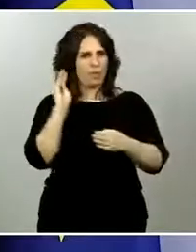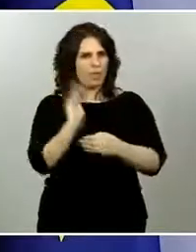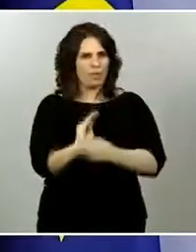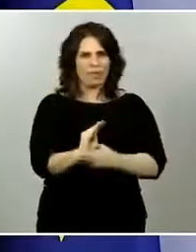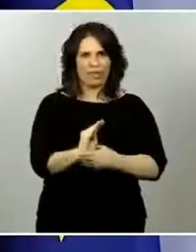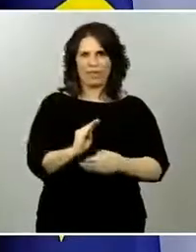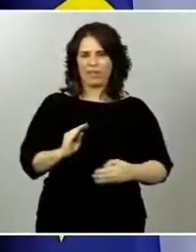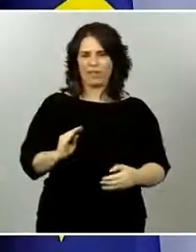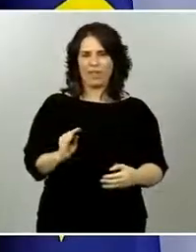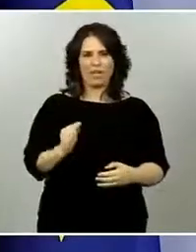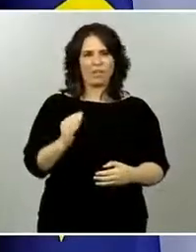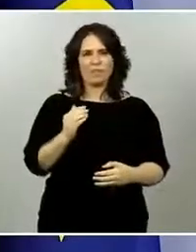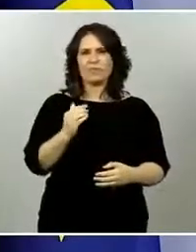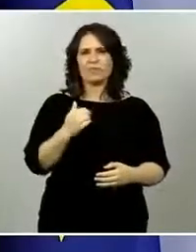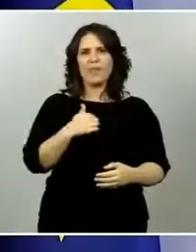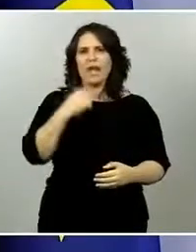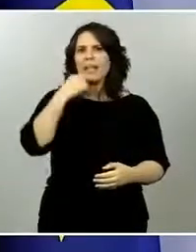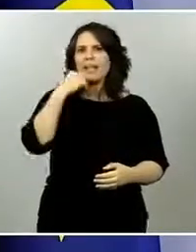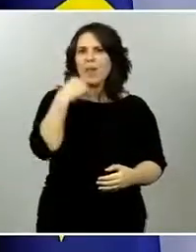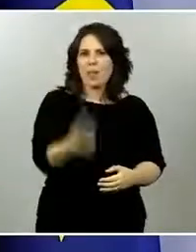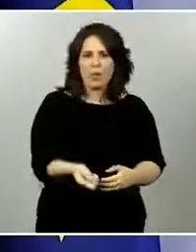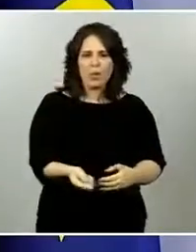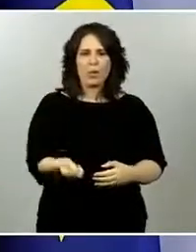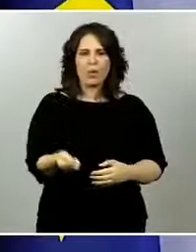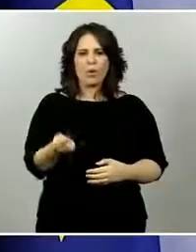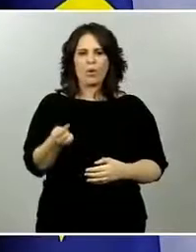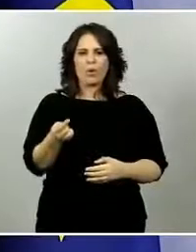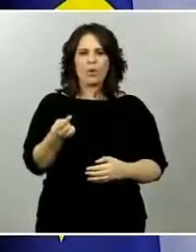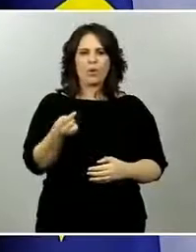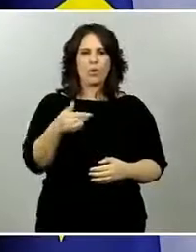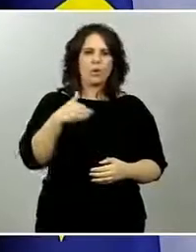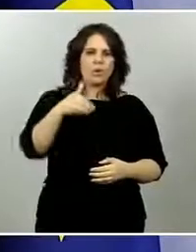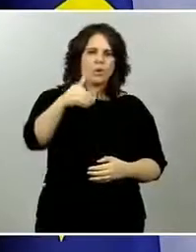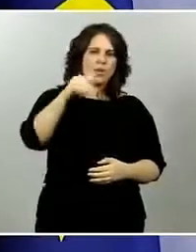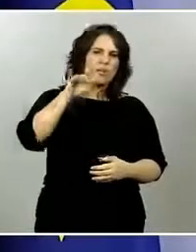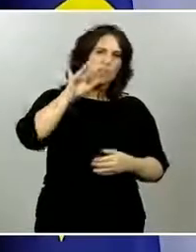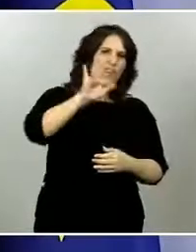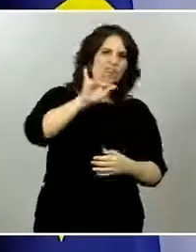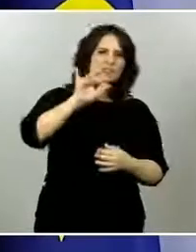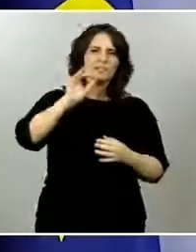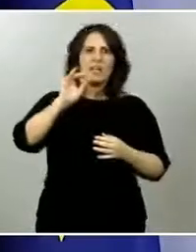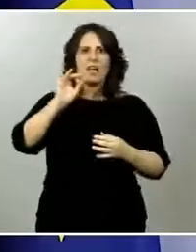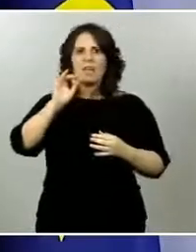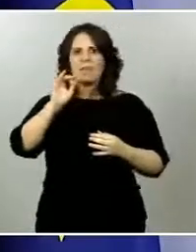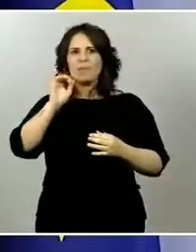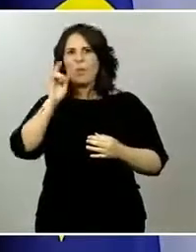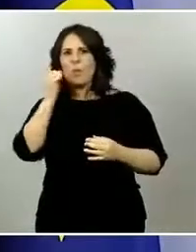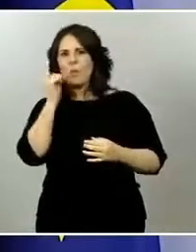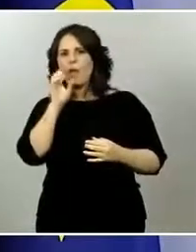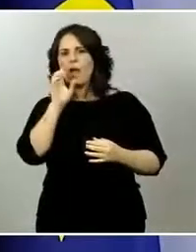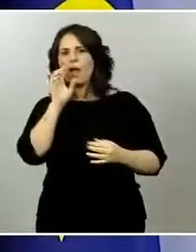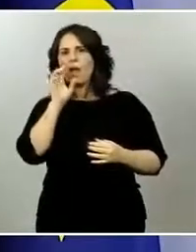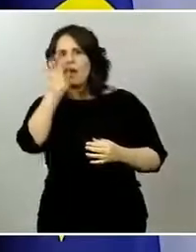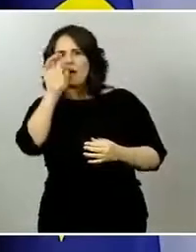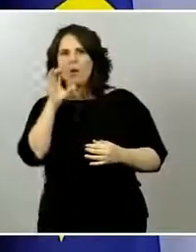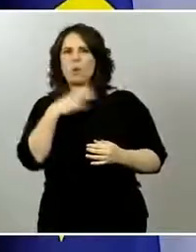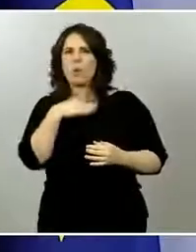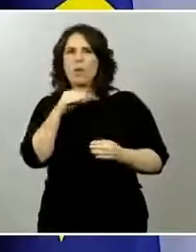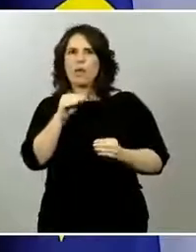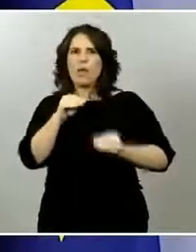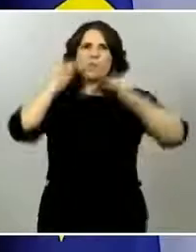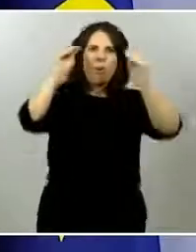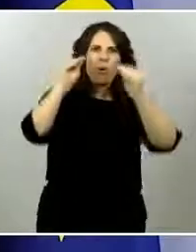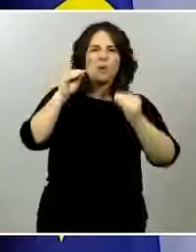debemos de explicar a la ciudadanía que hemos de actuar en esta fase, como he dicho, en mi intervención inicial, con muchísima prudencia. Por lo tanto, yo no le puedo anticipar